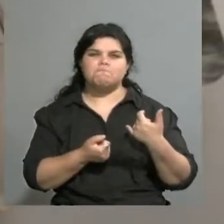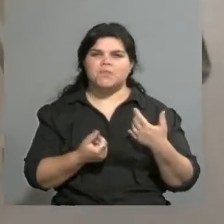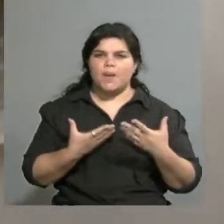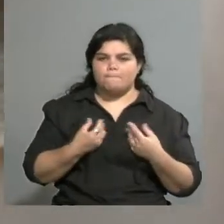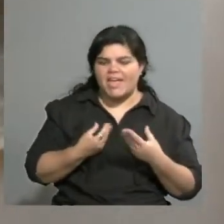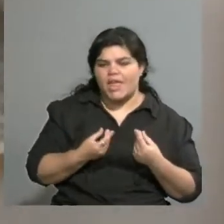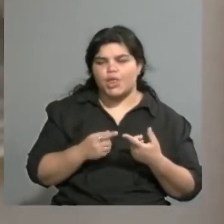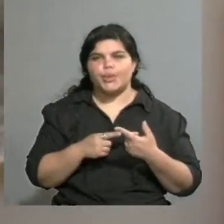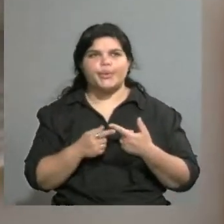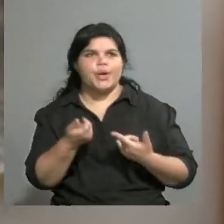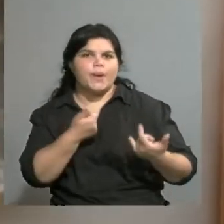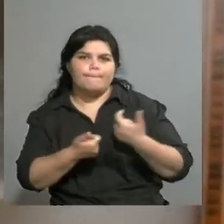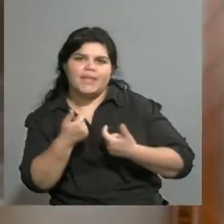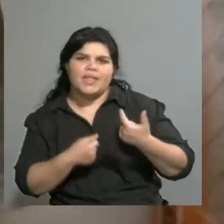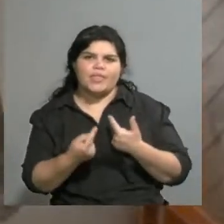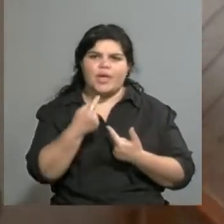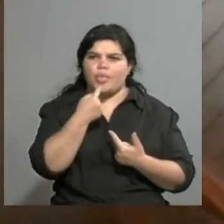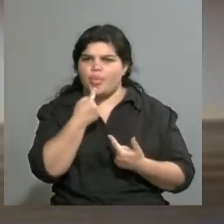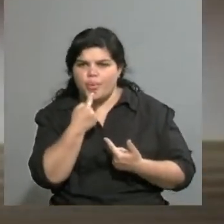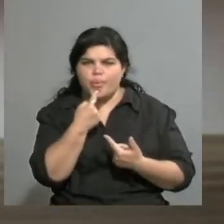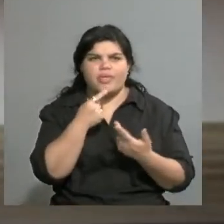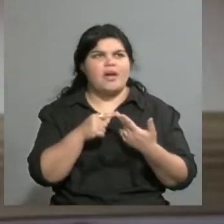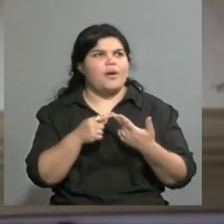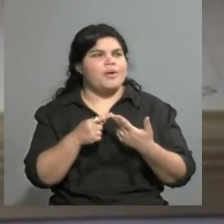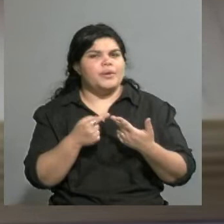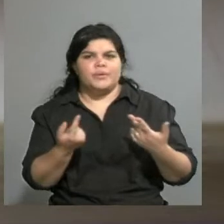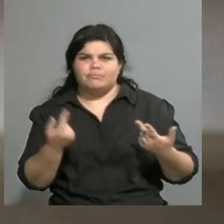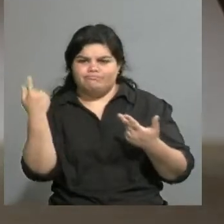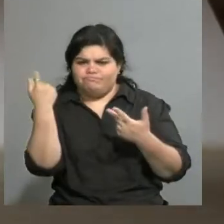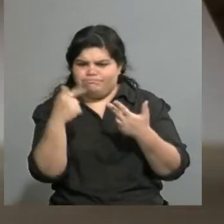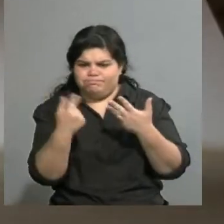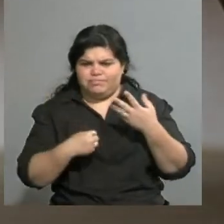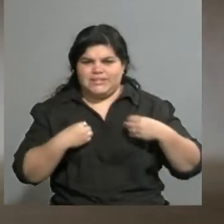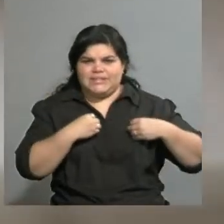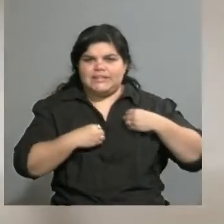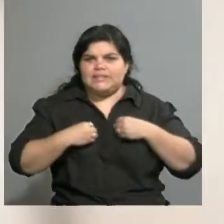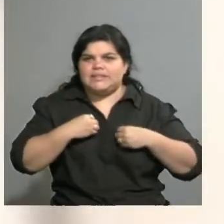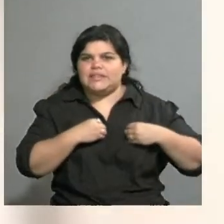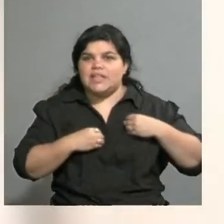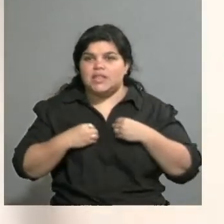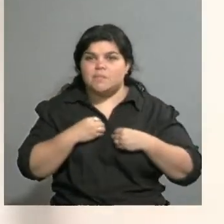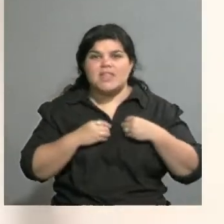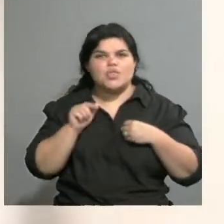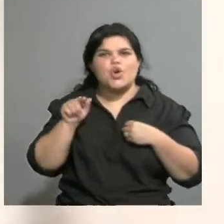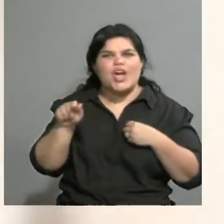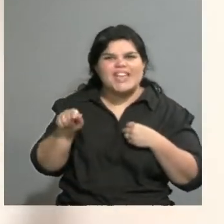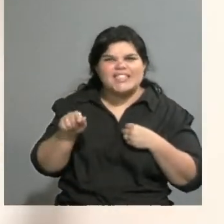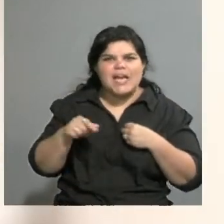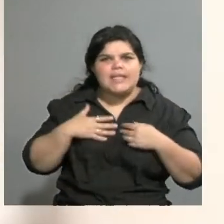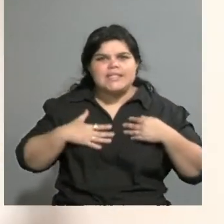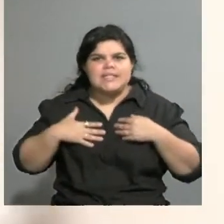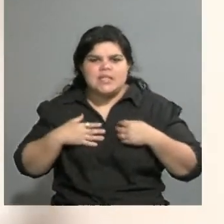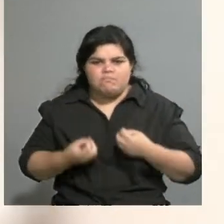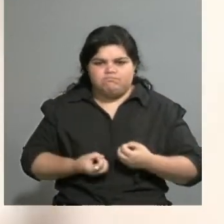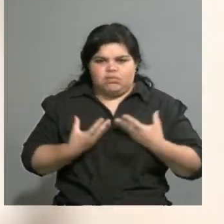angustia, de incertidumbre, por los cuales Laura fue atravesando en este caso, creo que también hay como otros hallazgos y otros